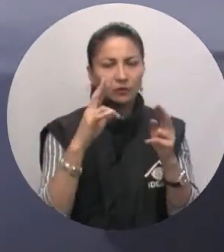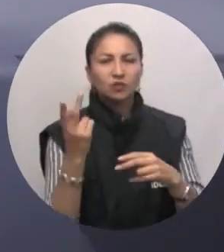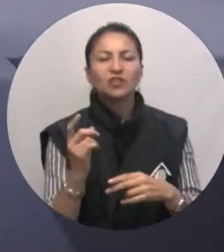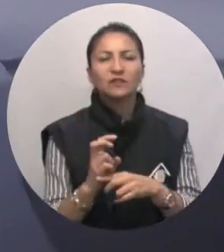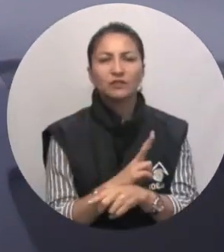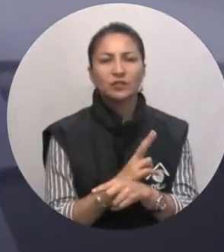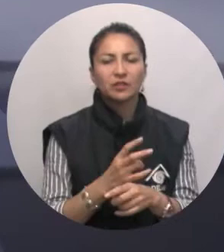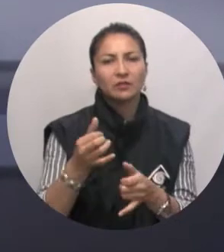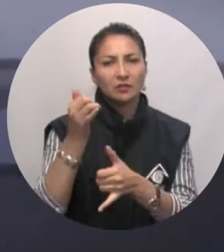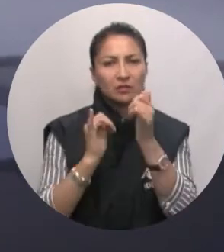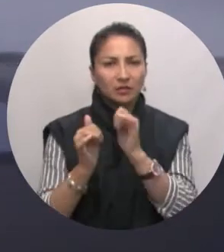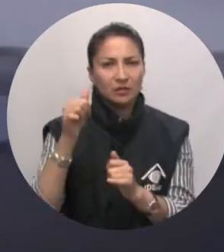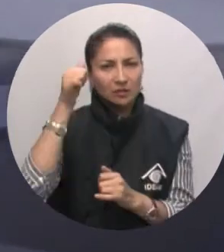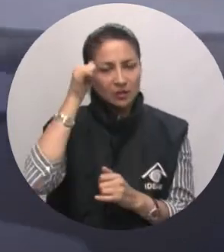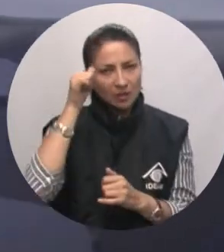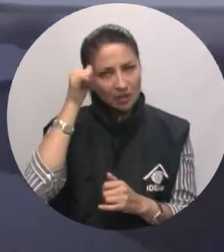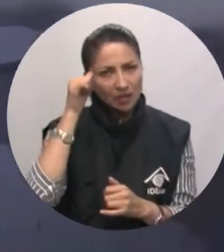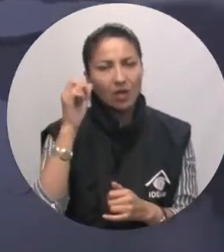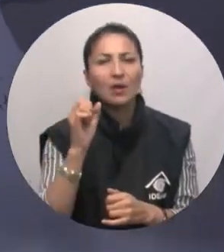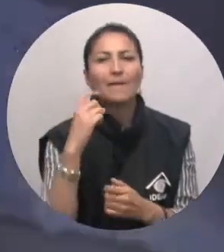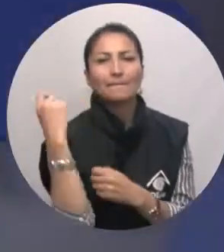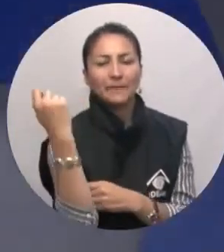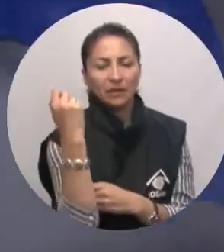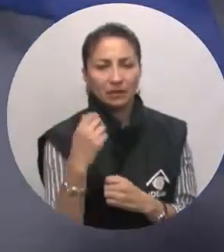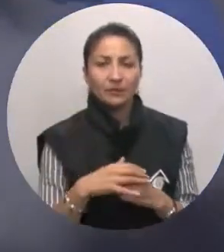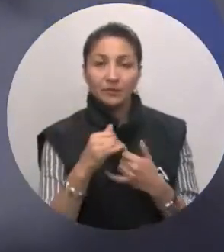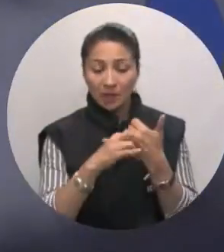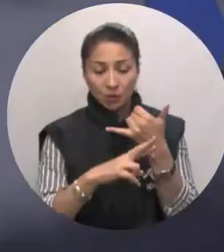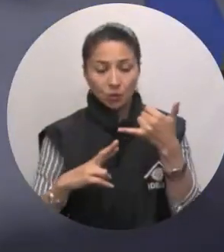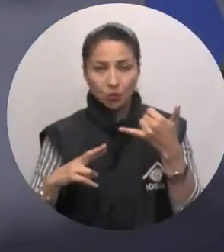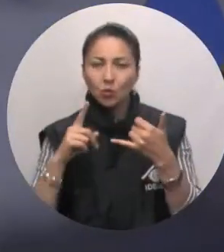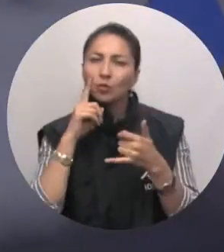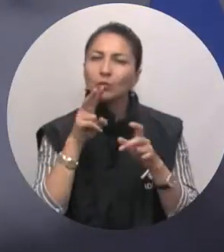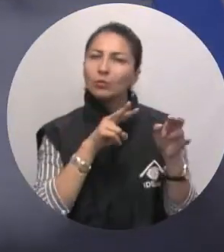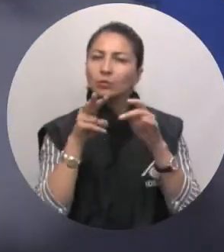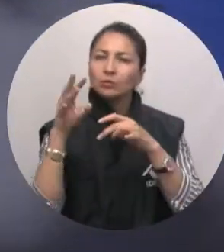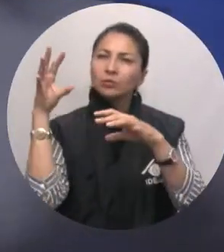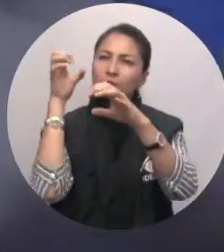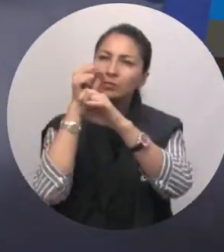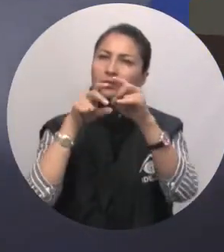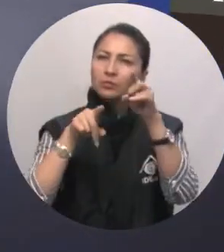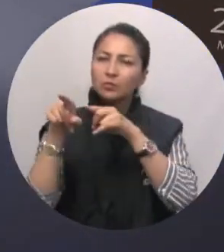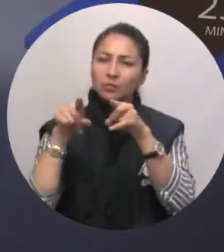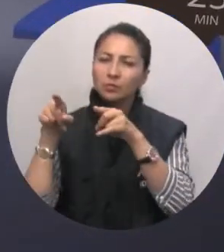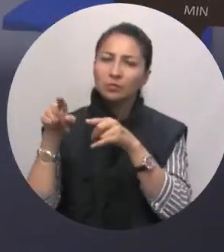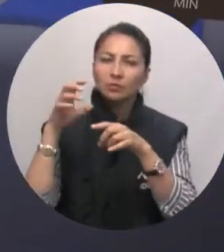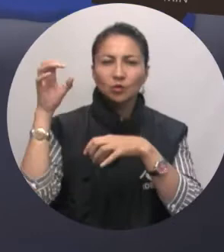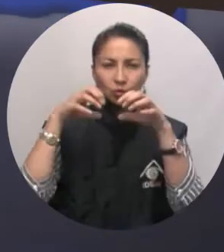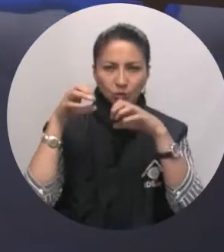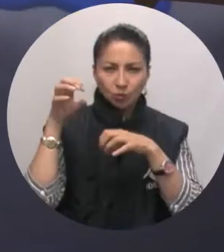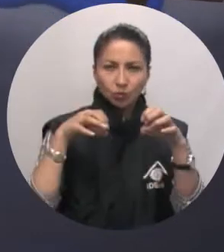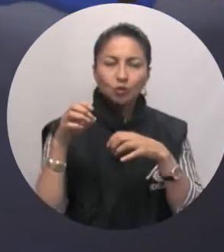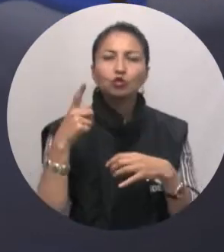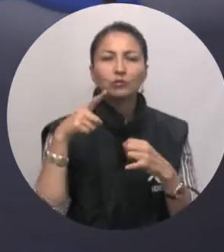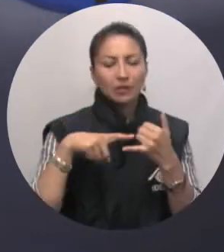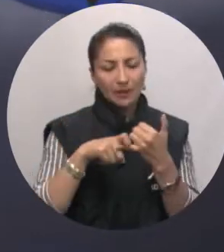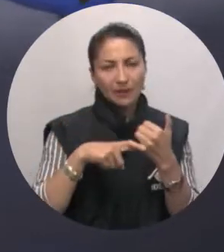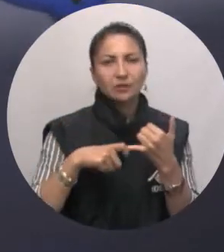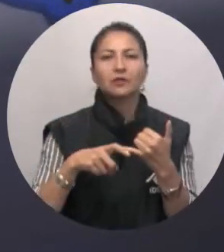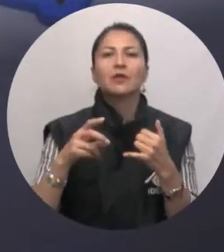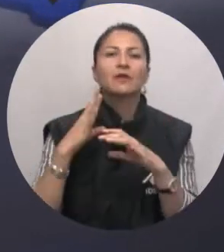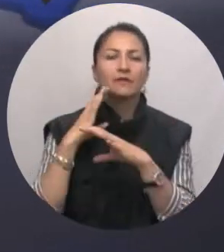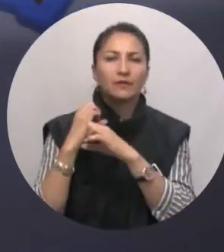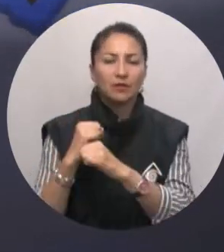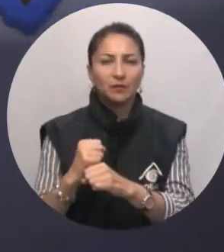Bichada, Arauca, Casanare y sur de Meta. Hacia el sur del territorio habrá cielo nublado con lluvias moderadas y fuertes en Amazonas,